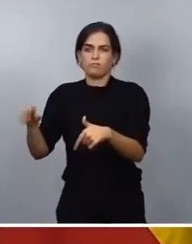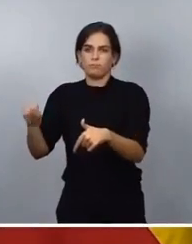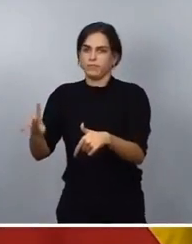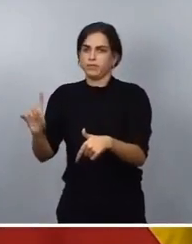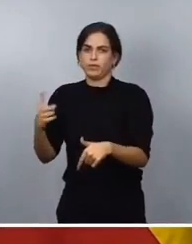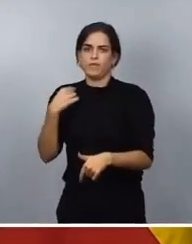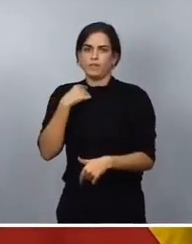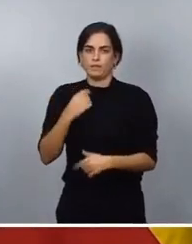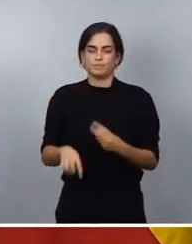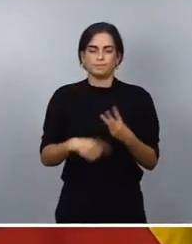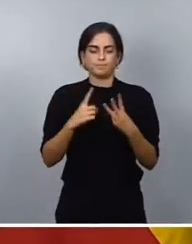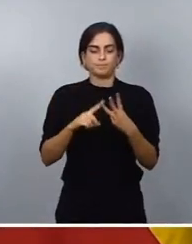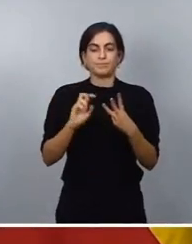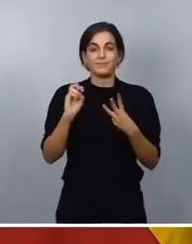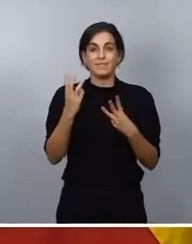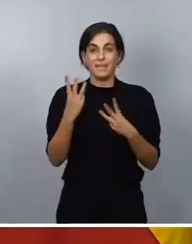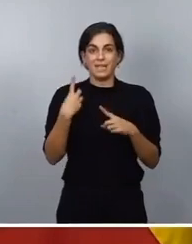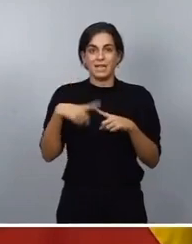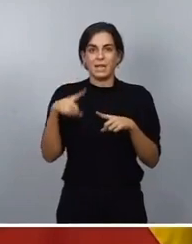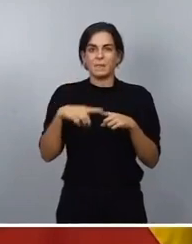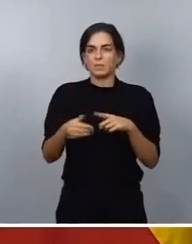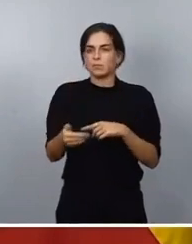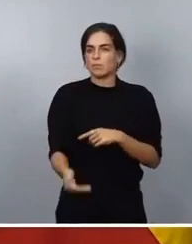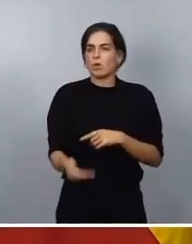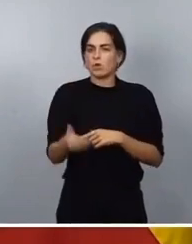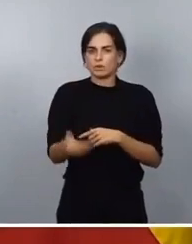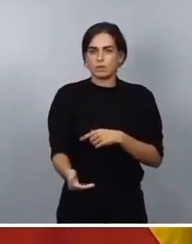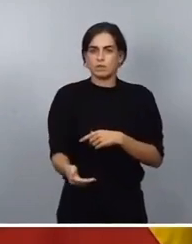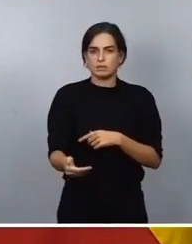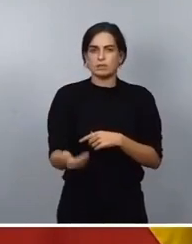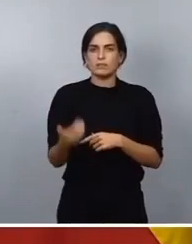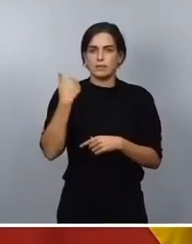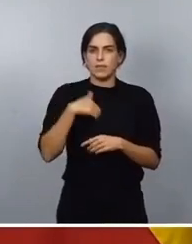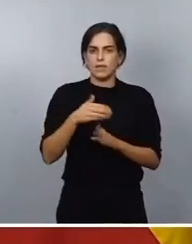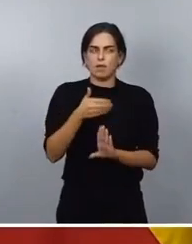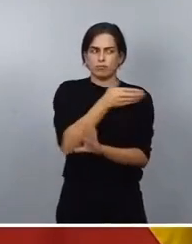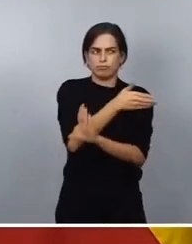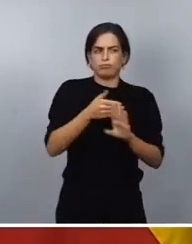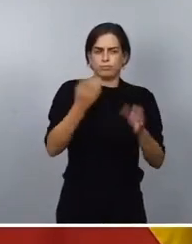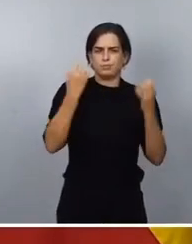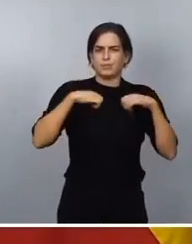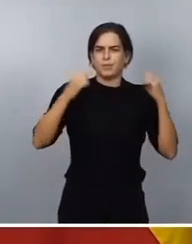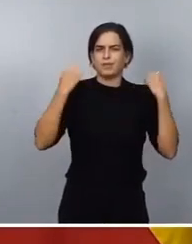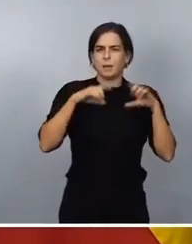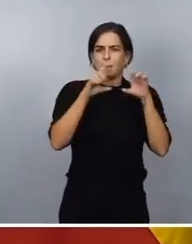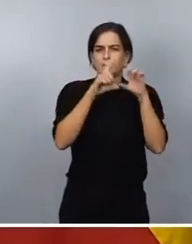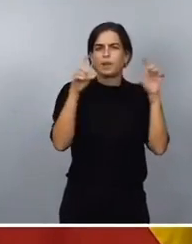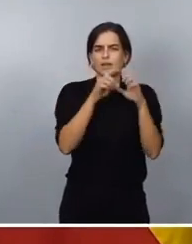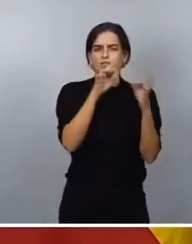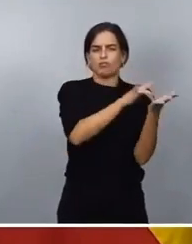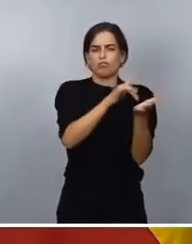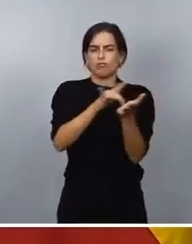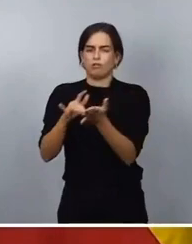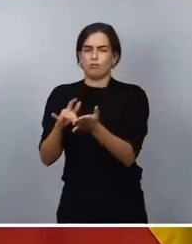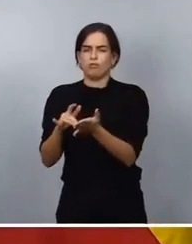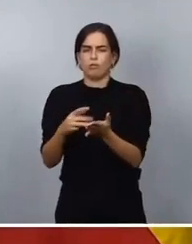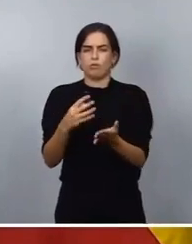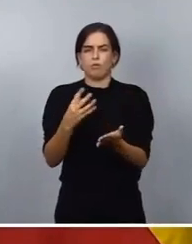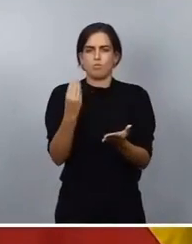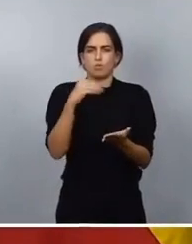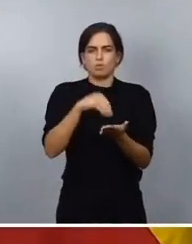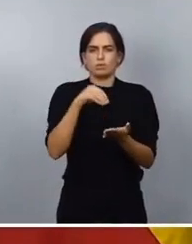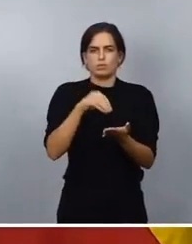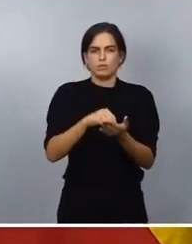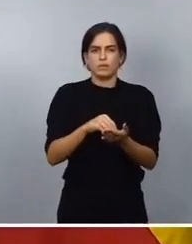muy importante y ya se practica de hecho en muchas empresas de la distribución agroalimentaria en